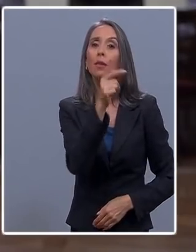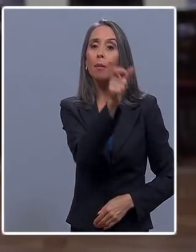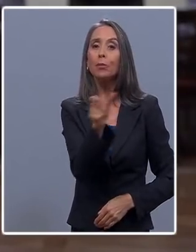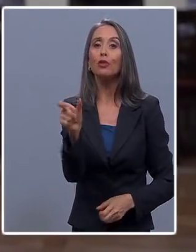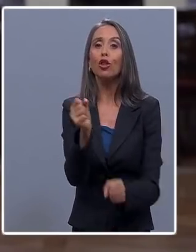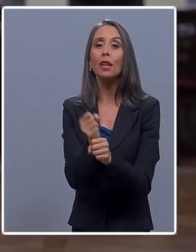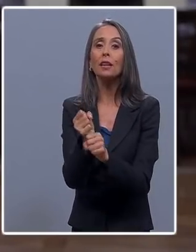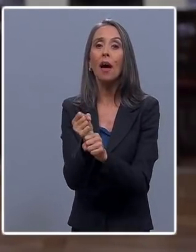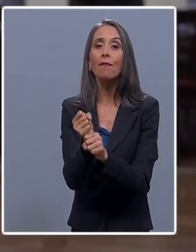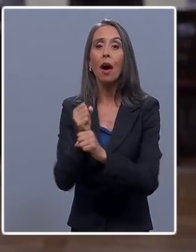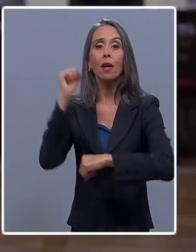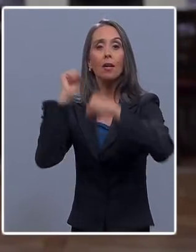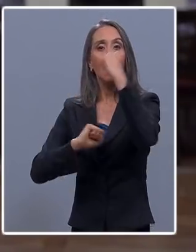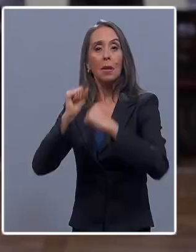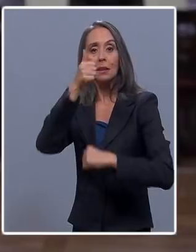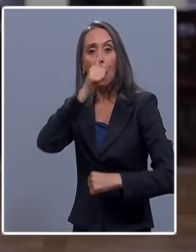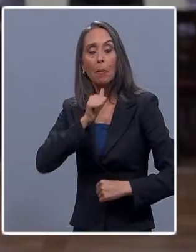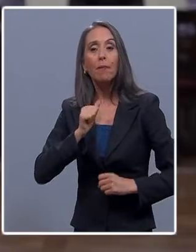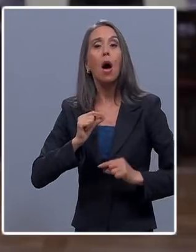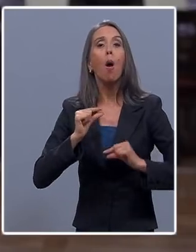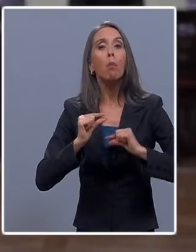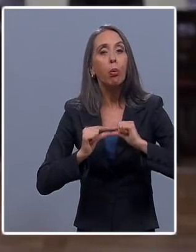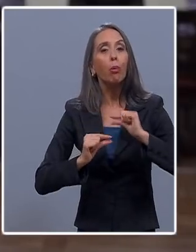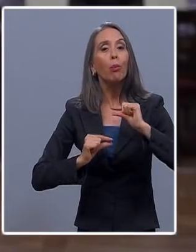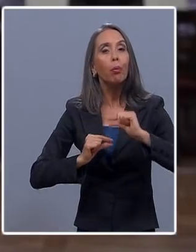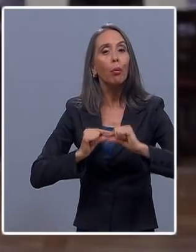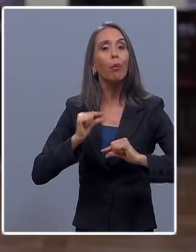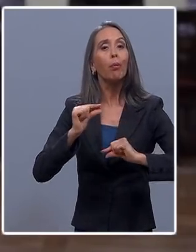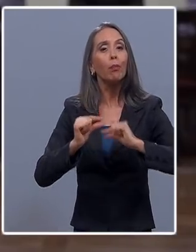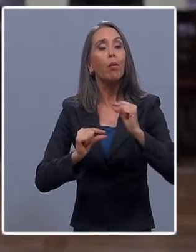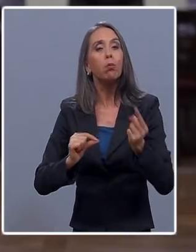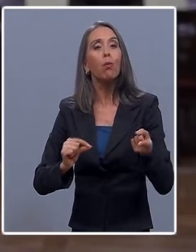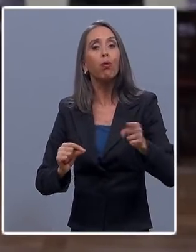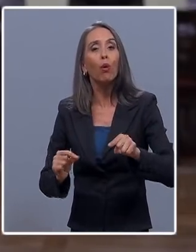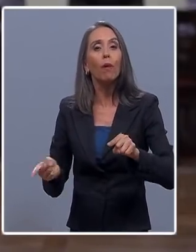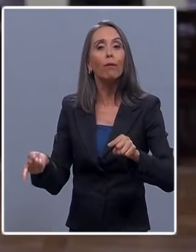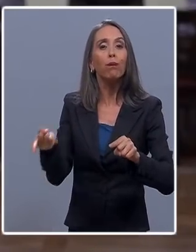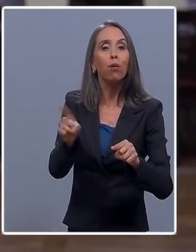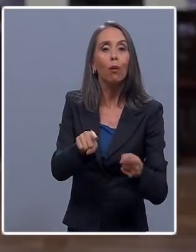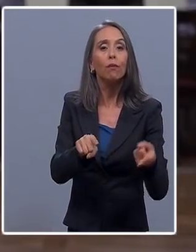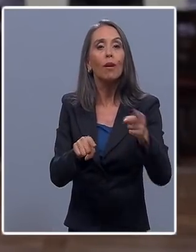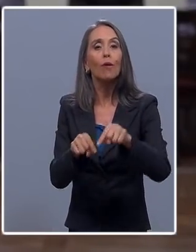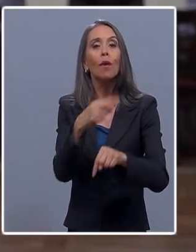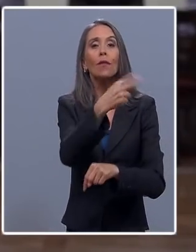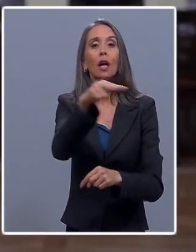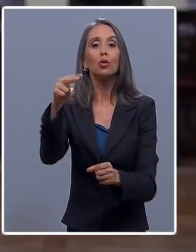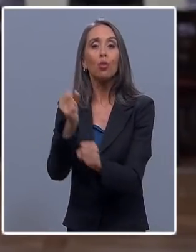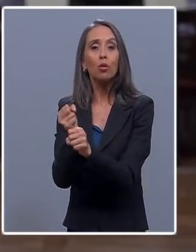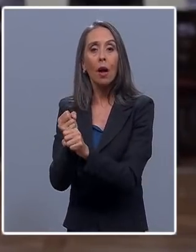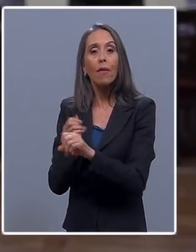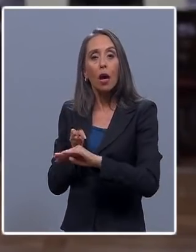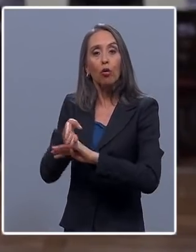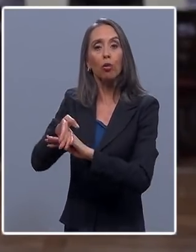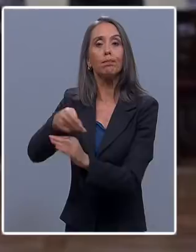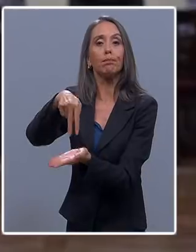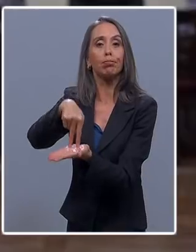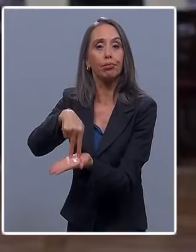trabajadores del sector privado que gradualmente vayan reincorporándose a sus trabajos presenciales.